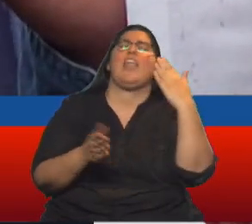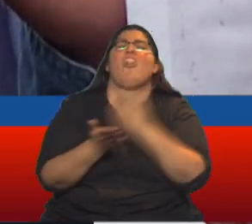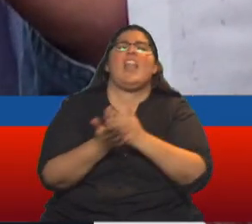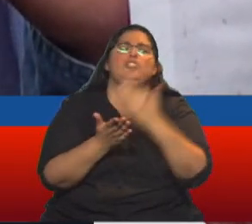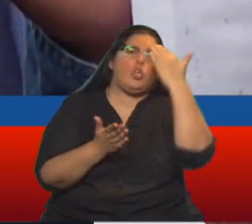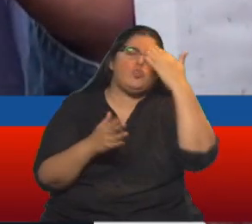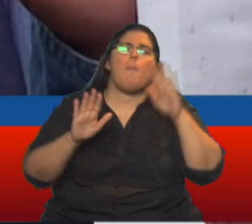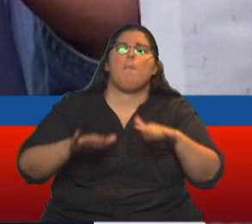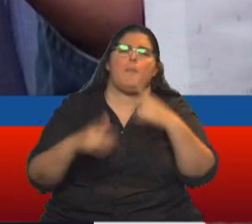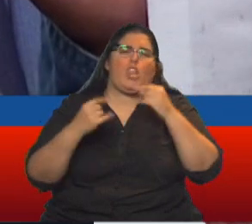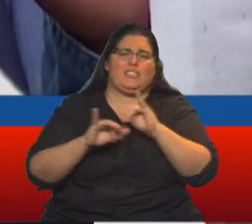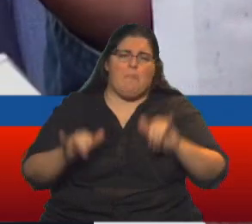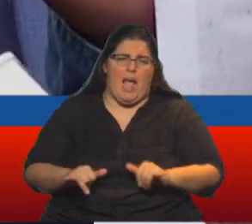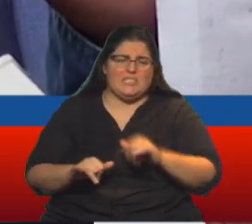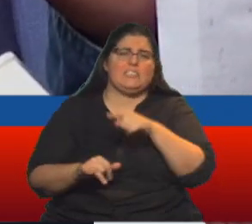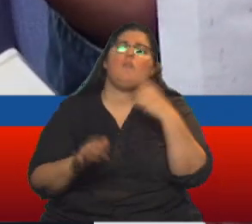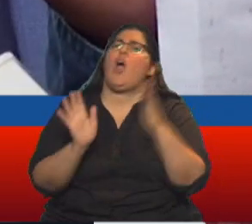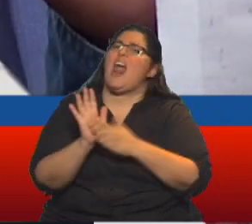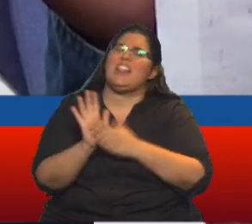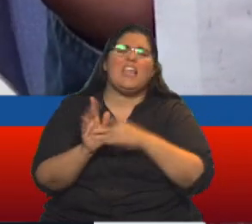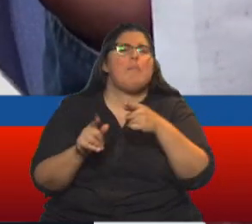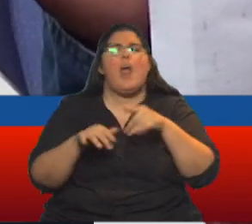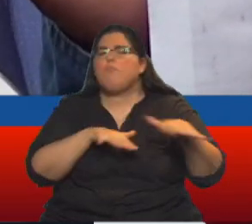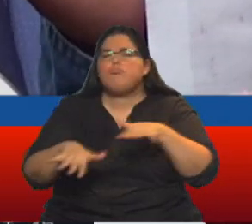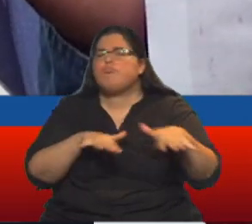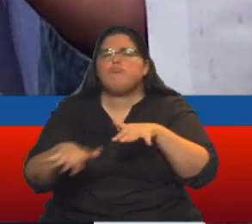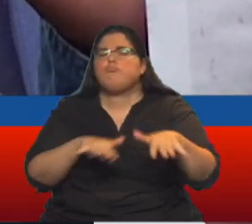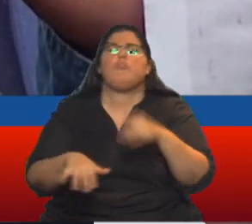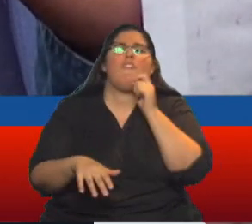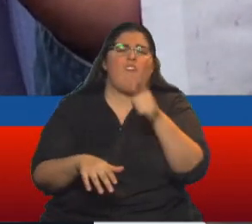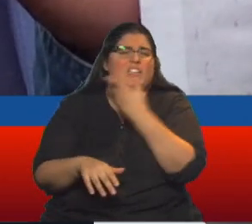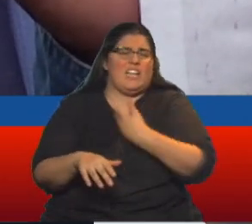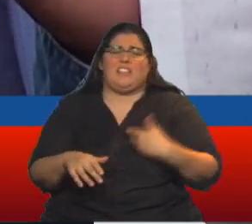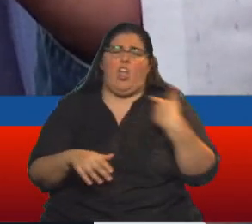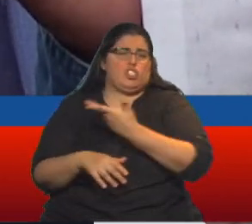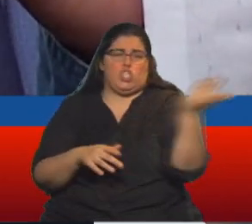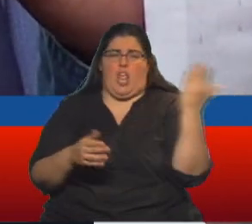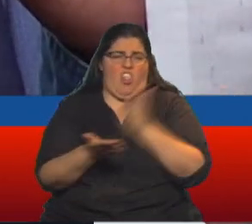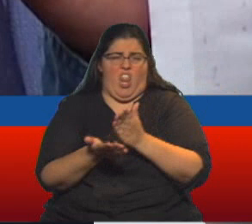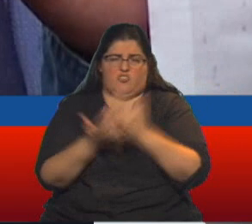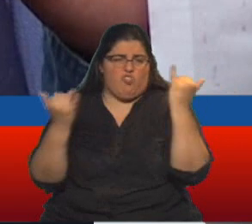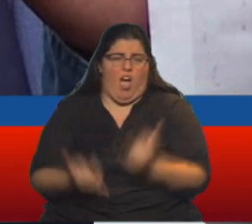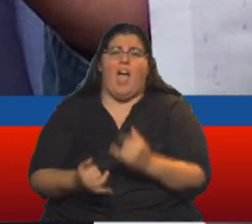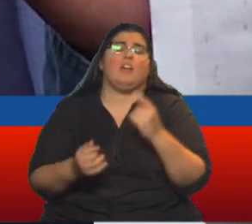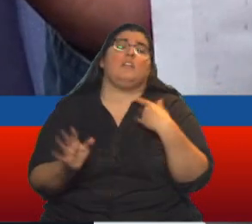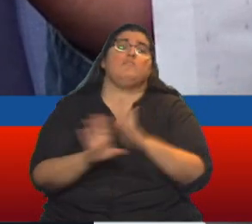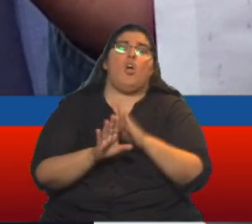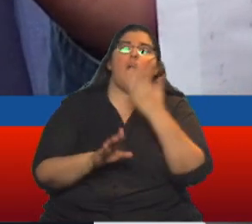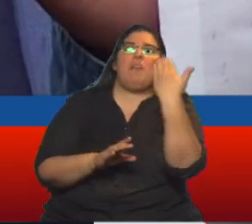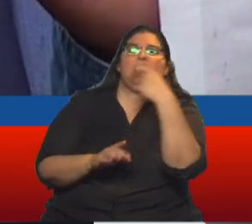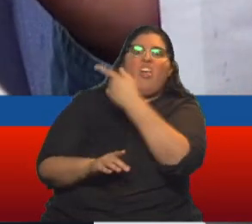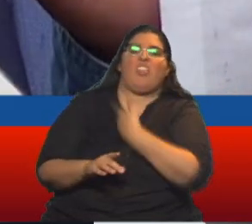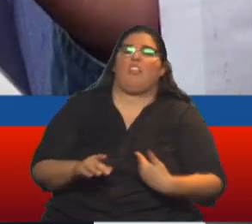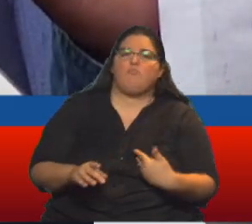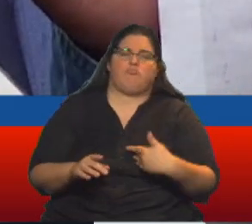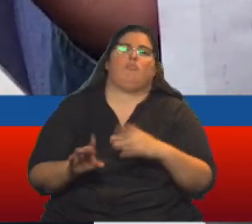protesta pacífica y que se dieran garantías para la movilización, una cosa sencilla del Estado Social de Derecho y por el contrario, el discurso del presidente Iván Duque